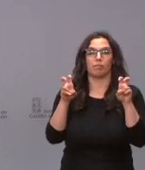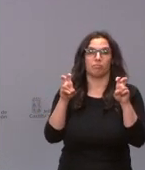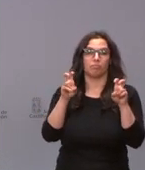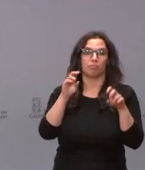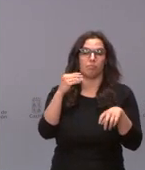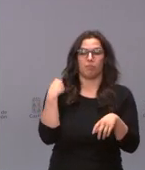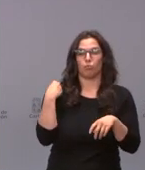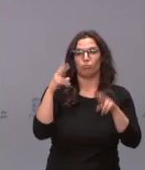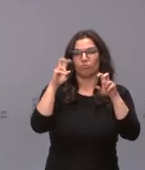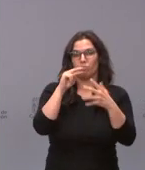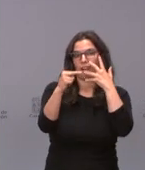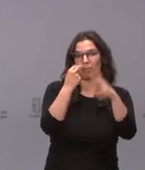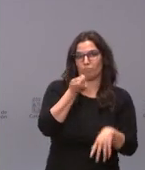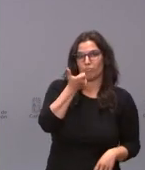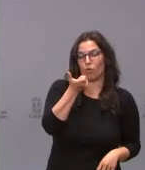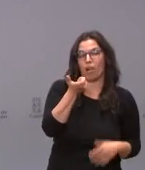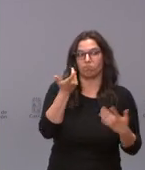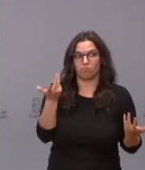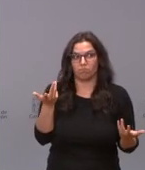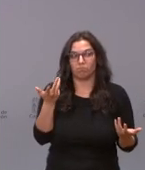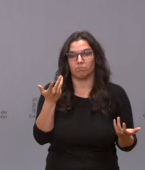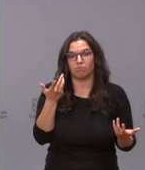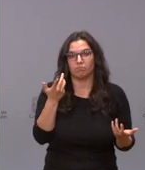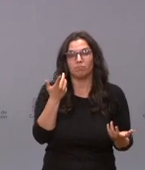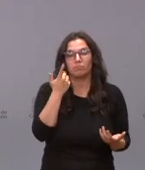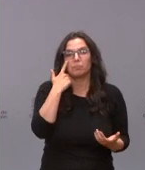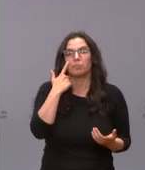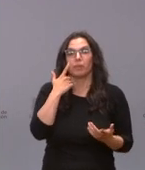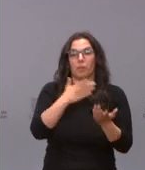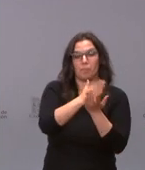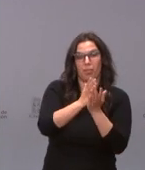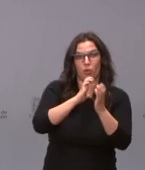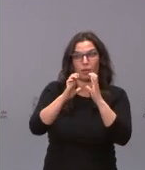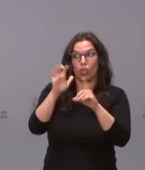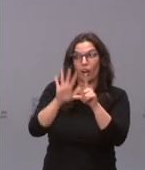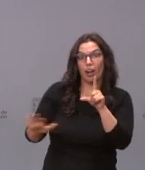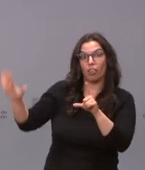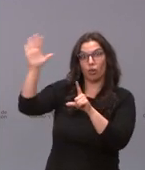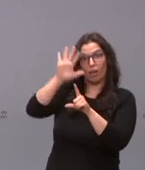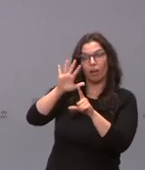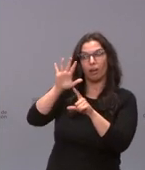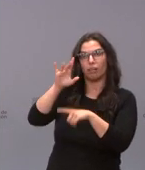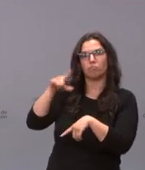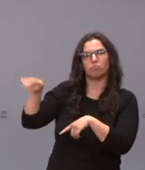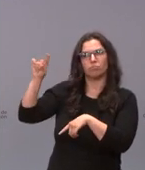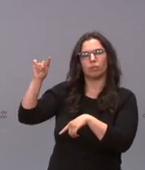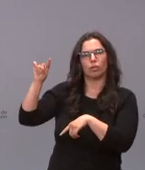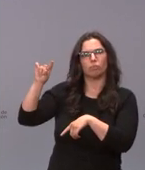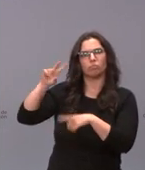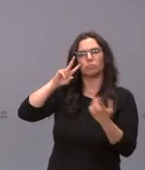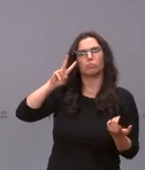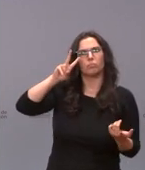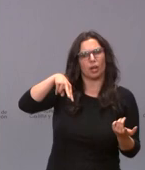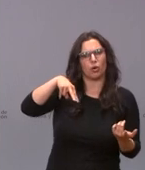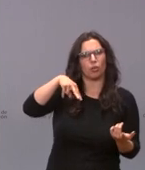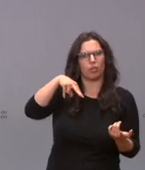es decir que bueno dentro de los medios nacionales se reconoce habitualmente en la transparencia de la